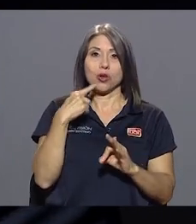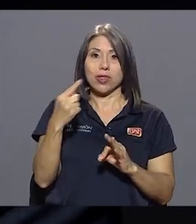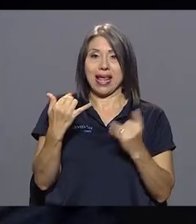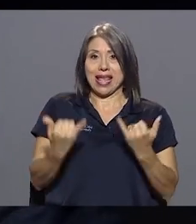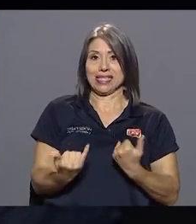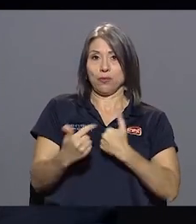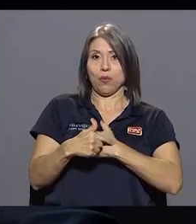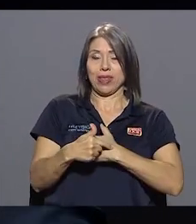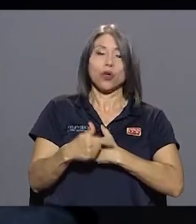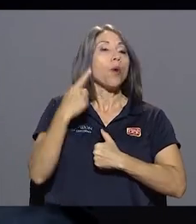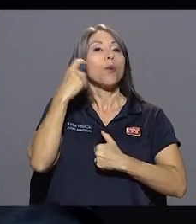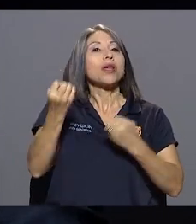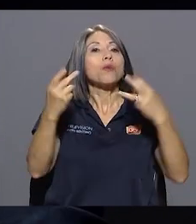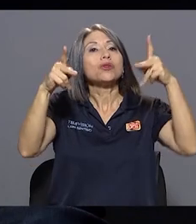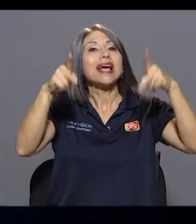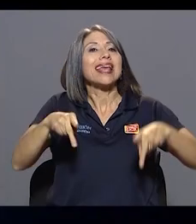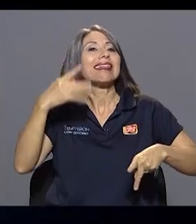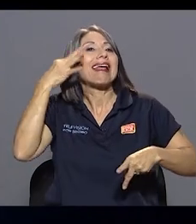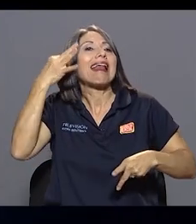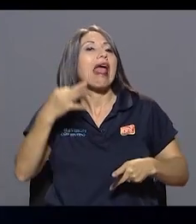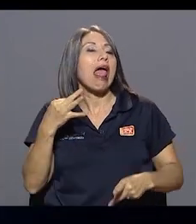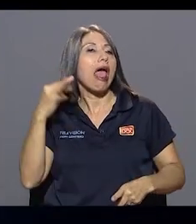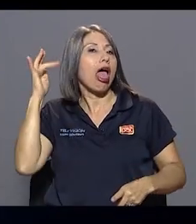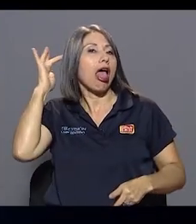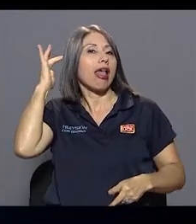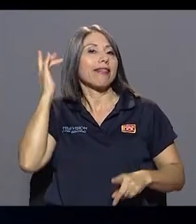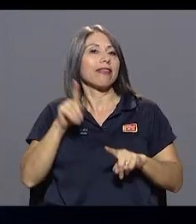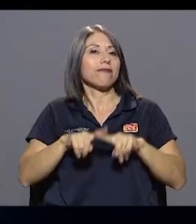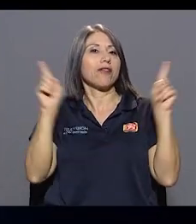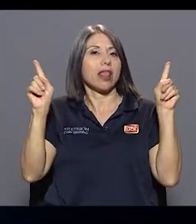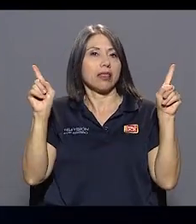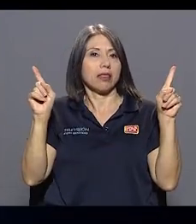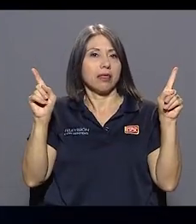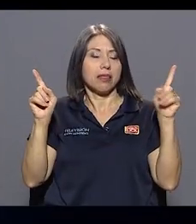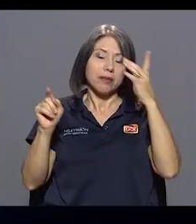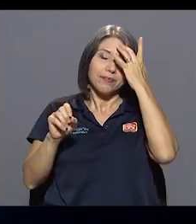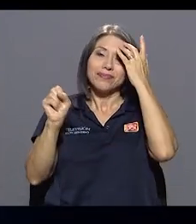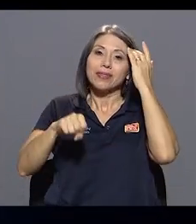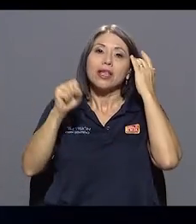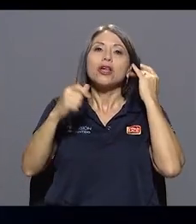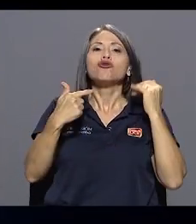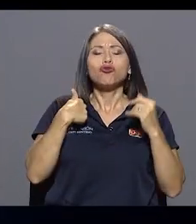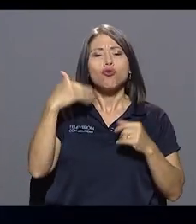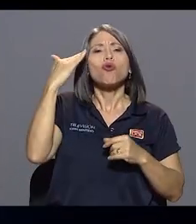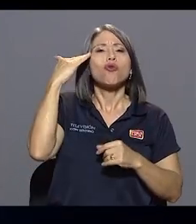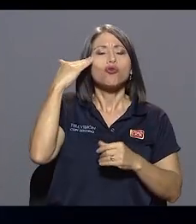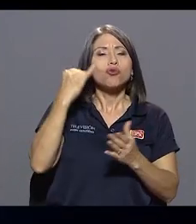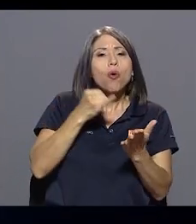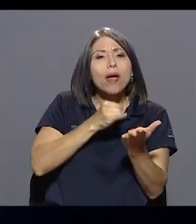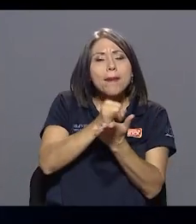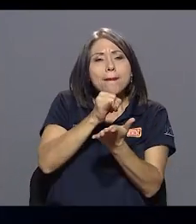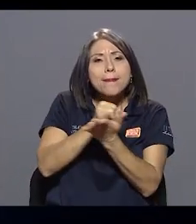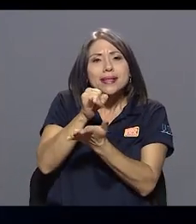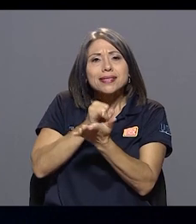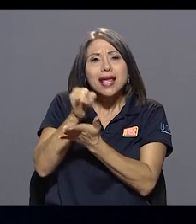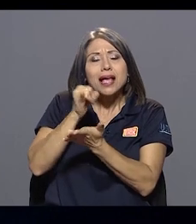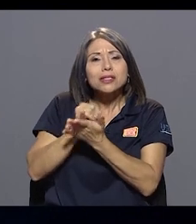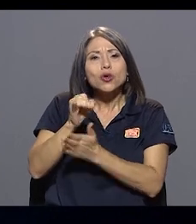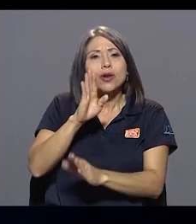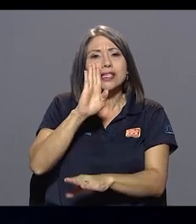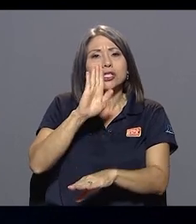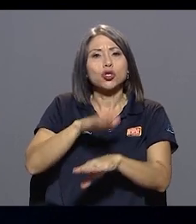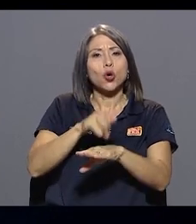porque mucha gente vive en burbujas. Efectivamente, yo conozco las investigaciones que se han hecho sobre ese tema,